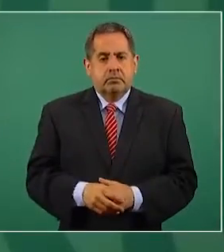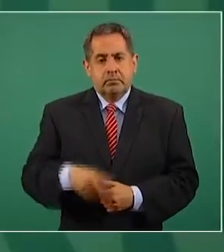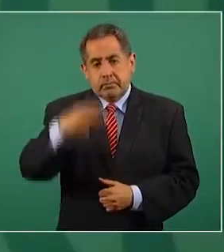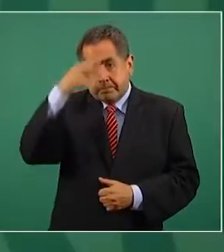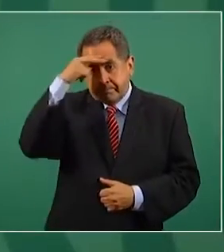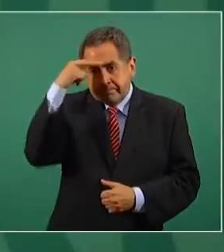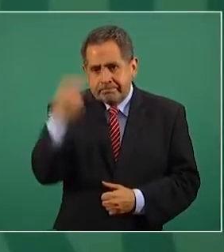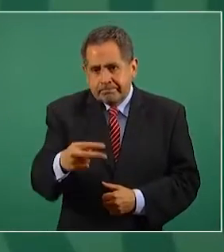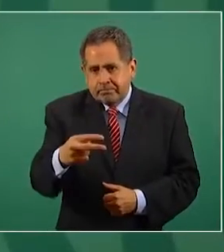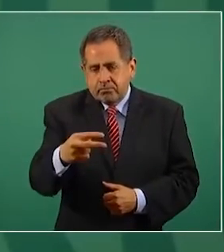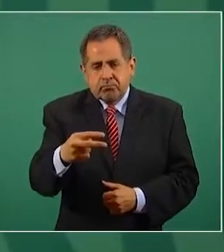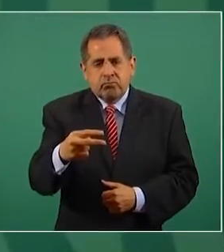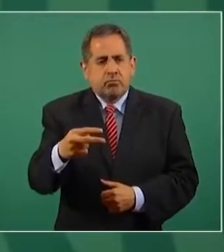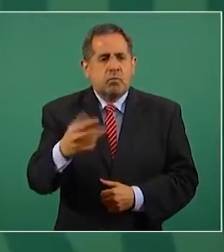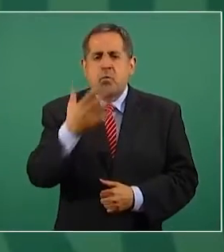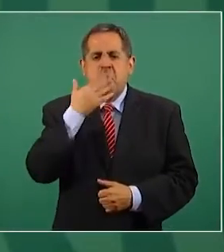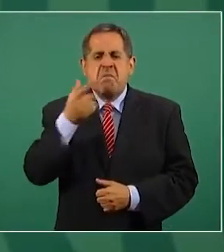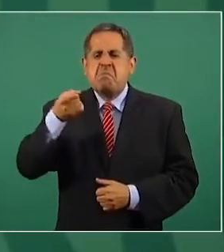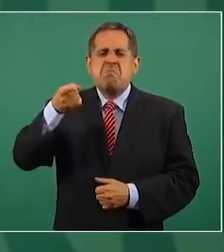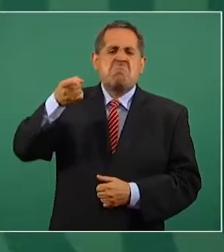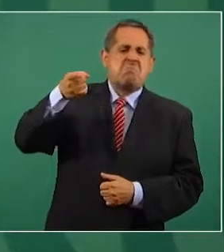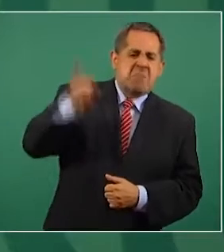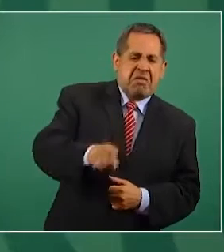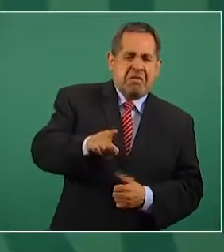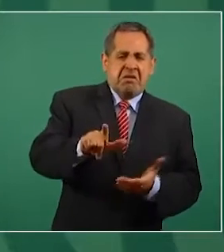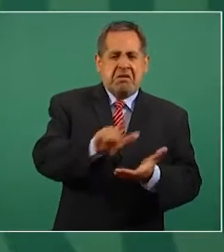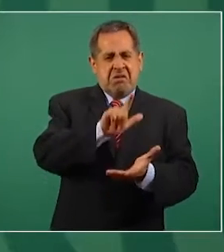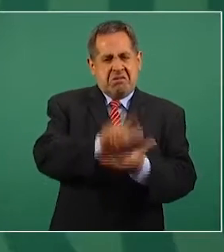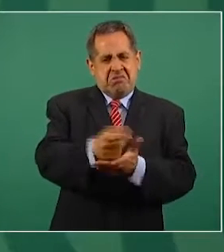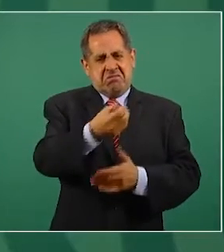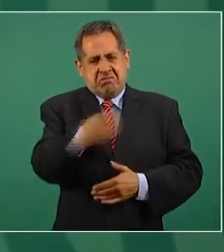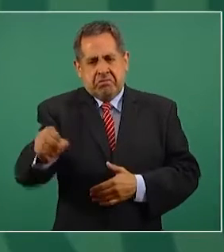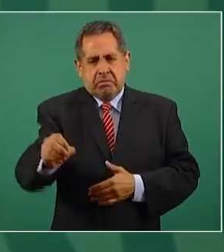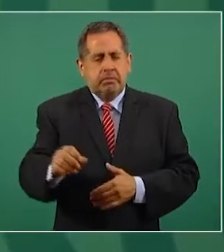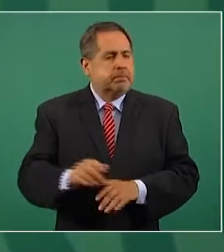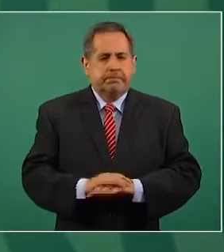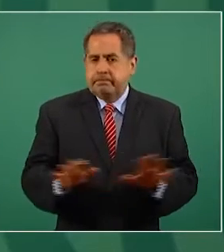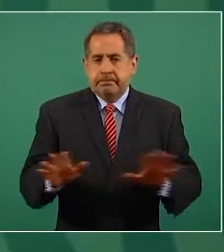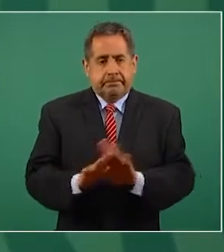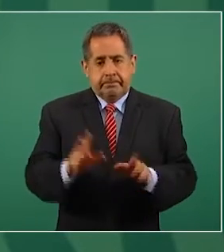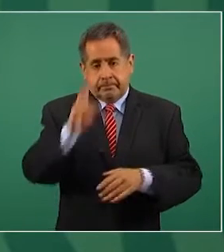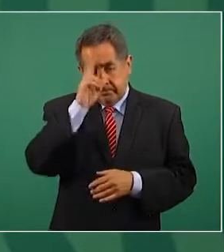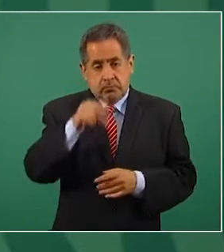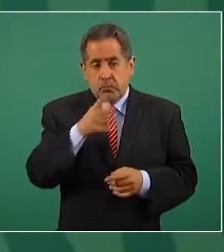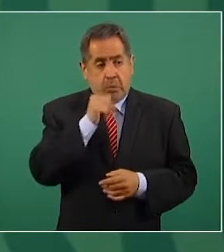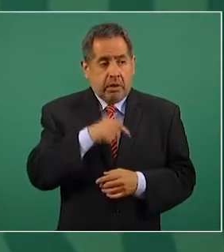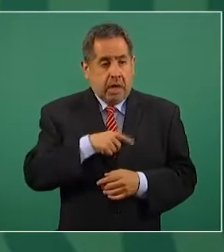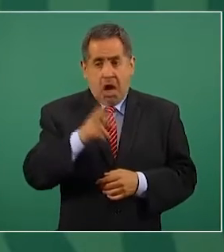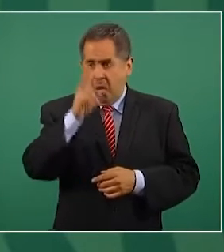no hay autoritarismo, está prohibido prohibir,